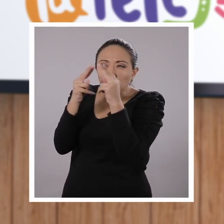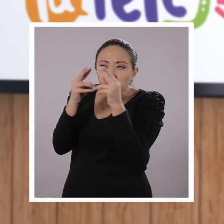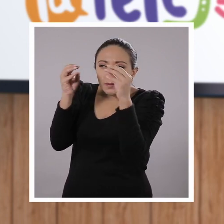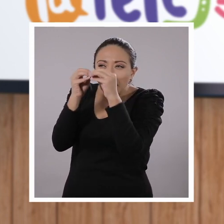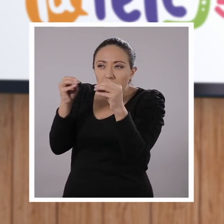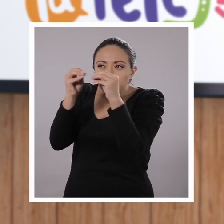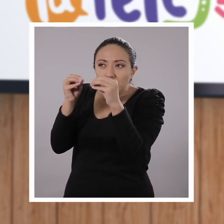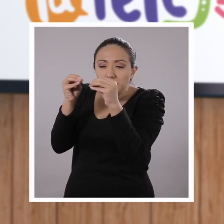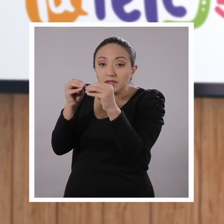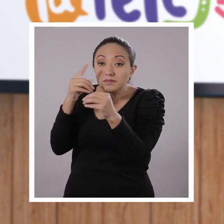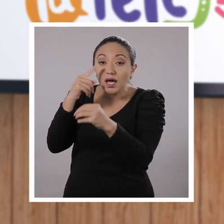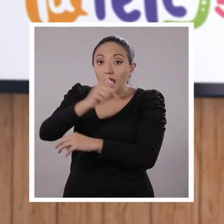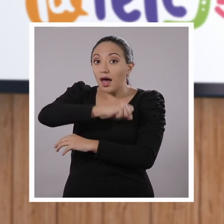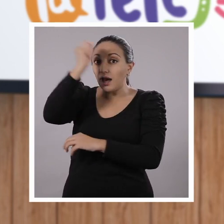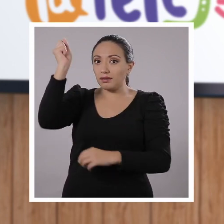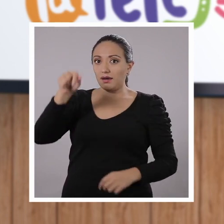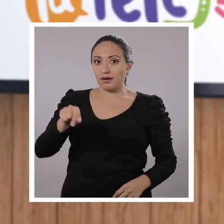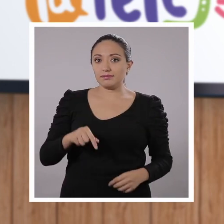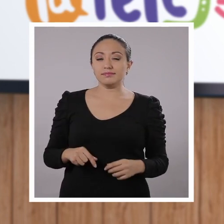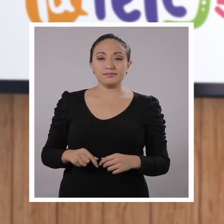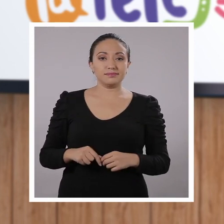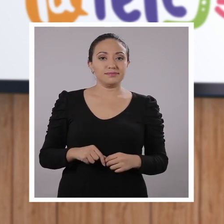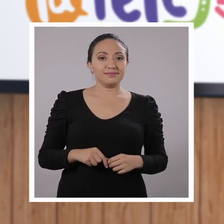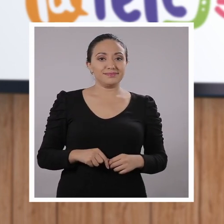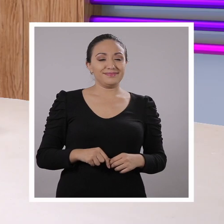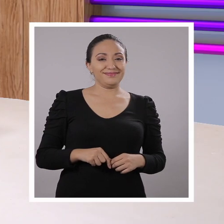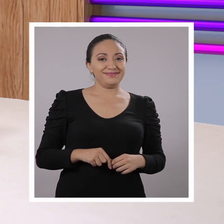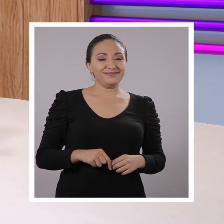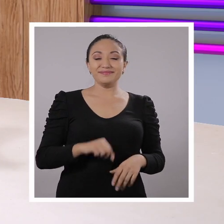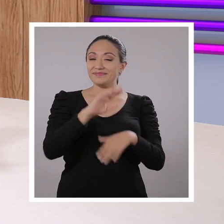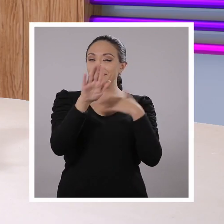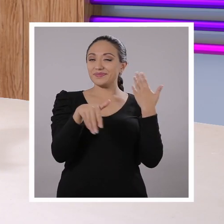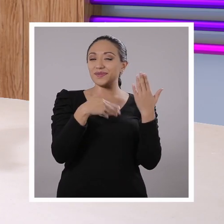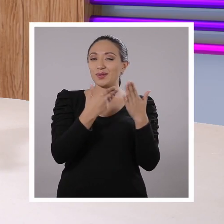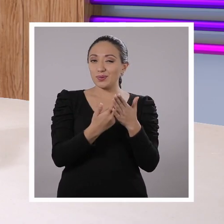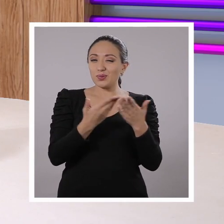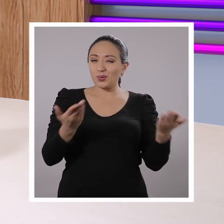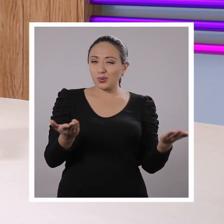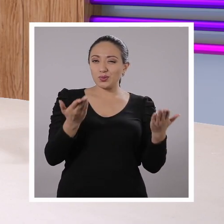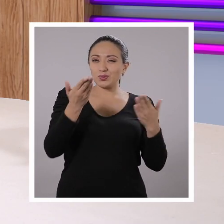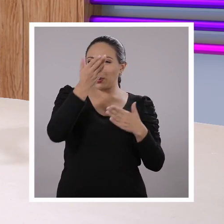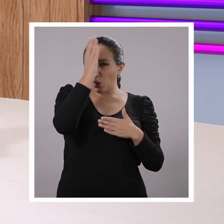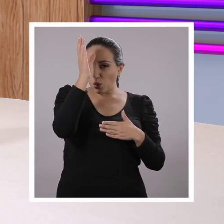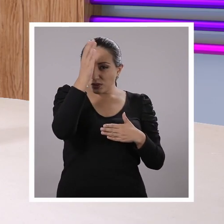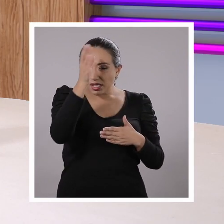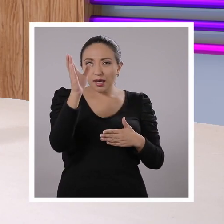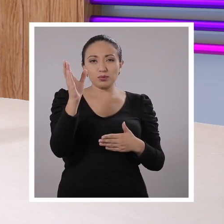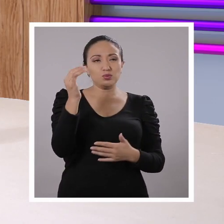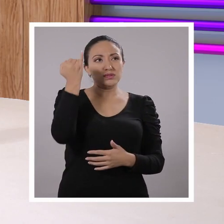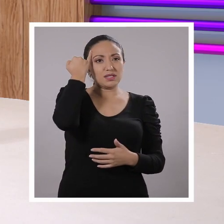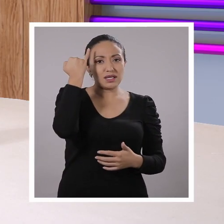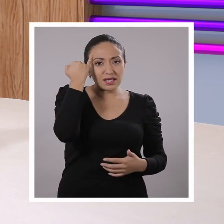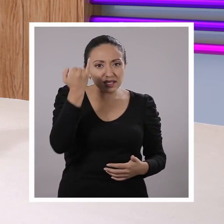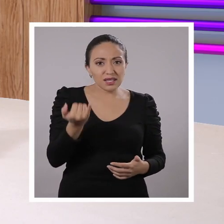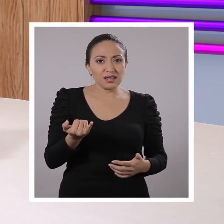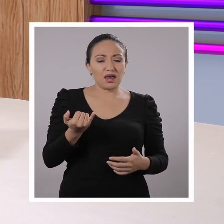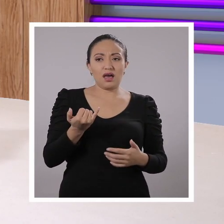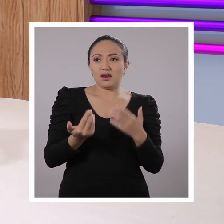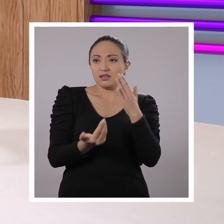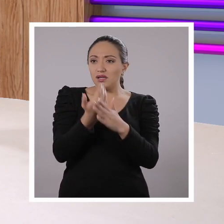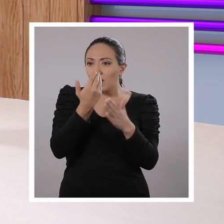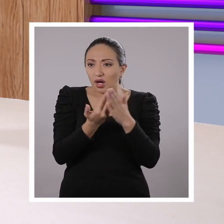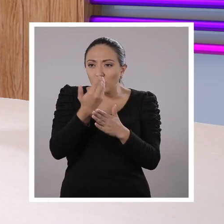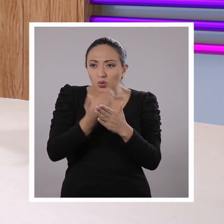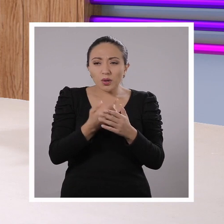puedes vencerlo de la manera correcta. Todos estos conceptos y estas ideas y estos